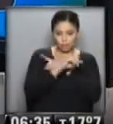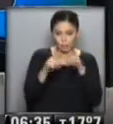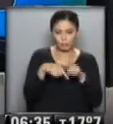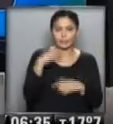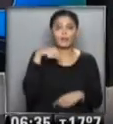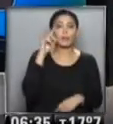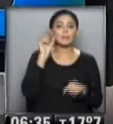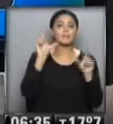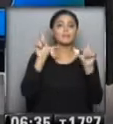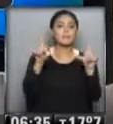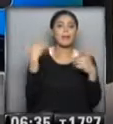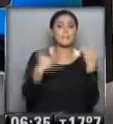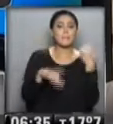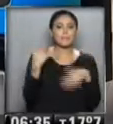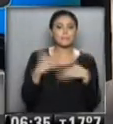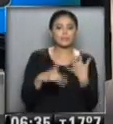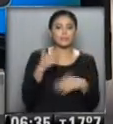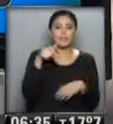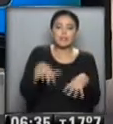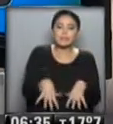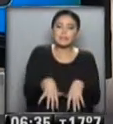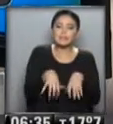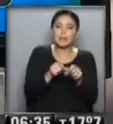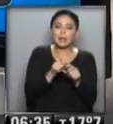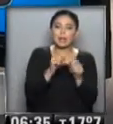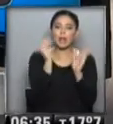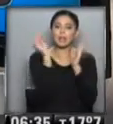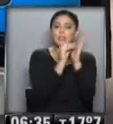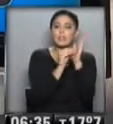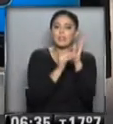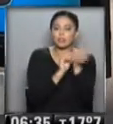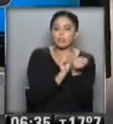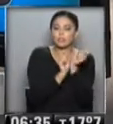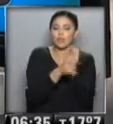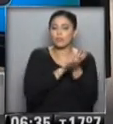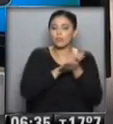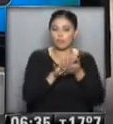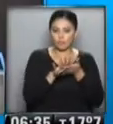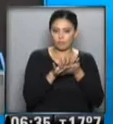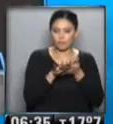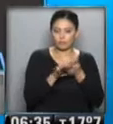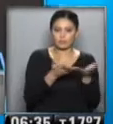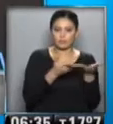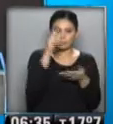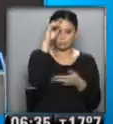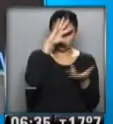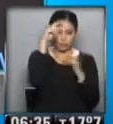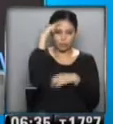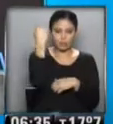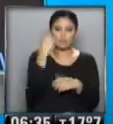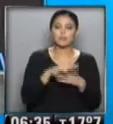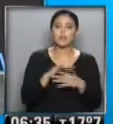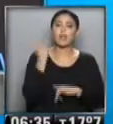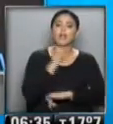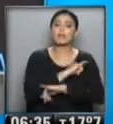meteorológico... ...que tempranito... ...muy tempranito... ...actualizó... ...justamente el Servicio Meteorológico Nacional... ...para el noreste